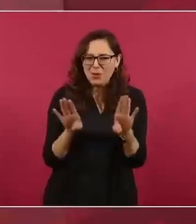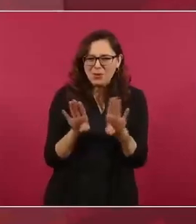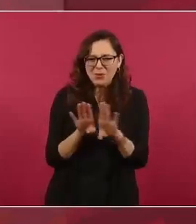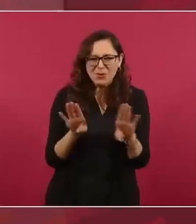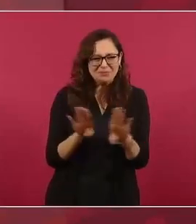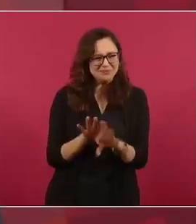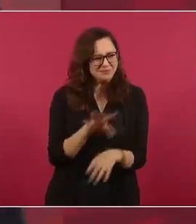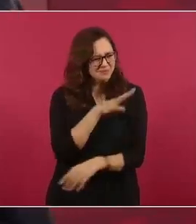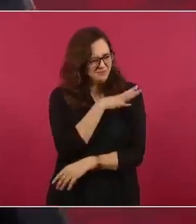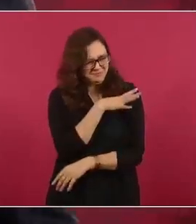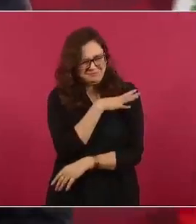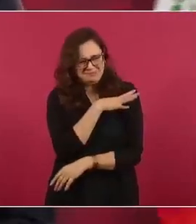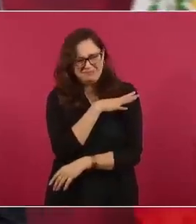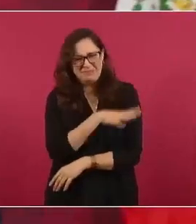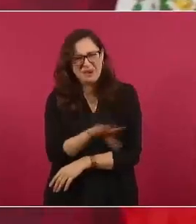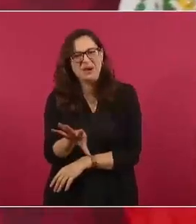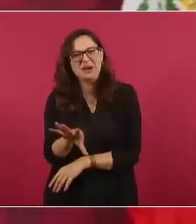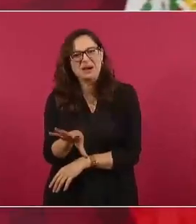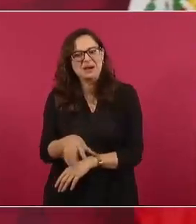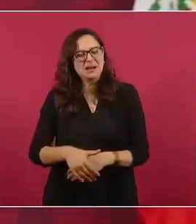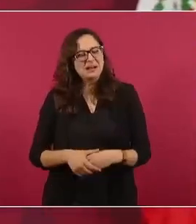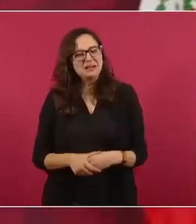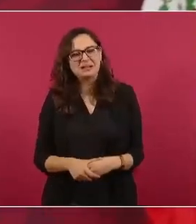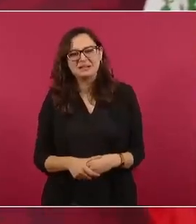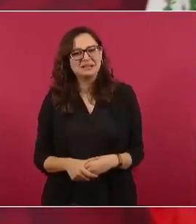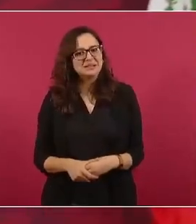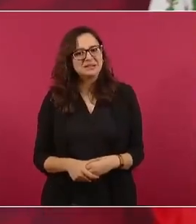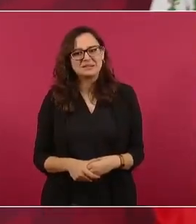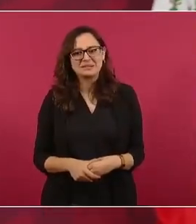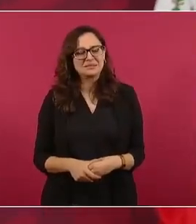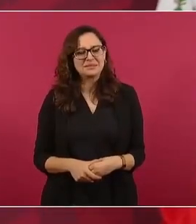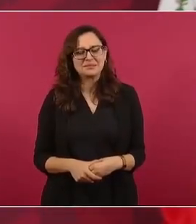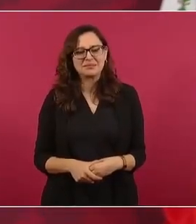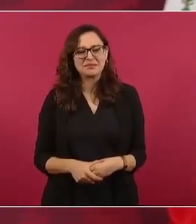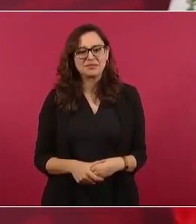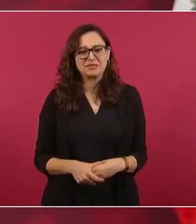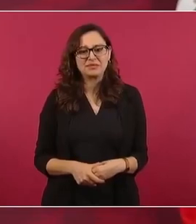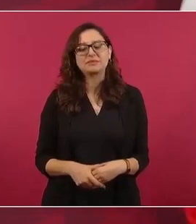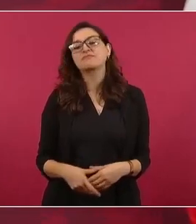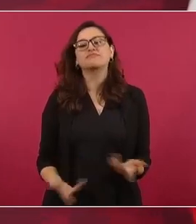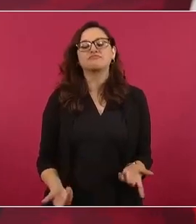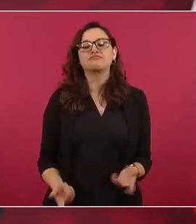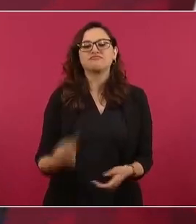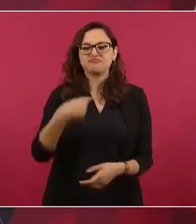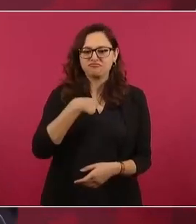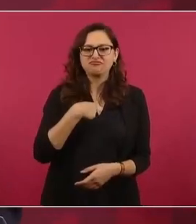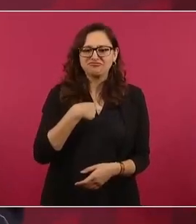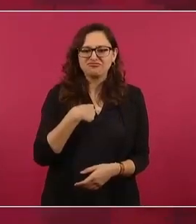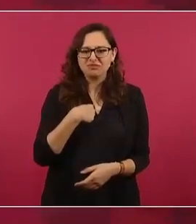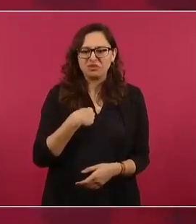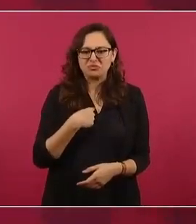yo soy partidario del perdón,